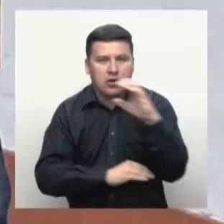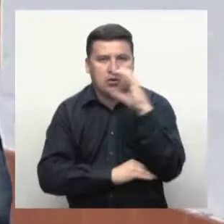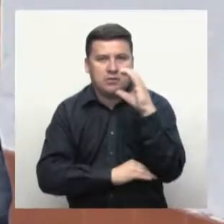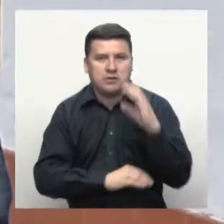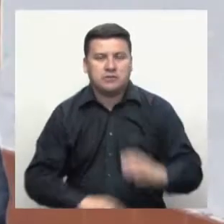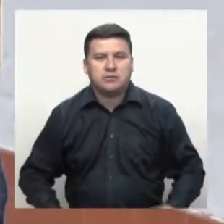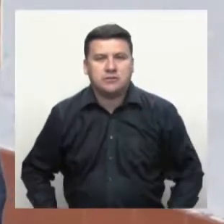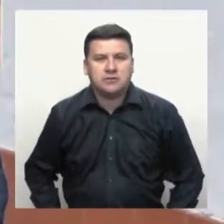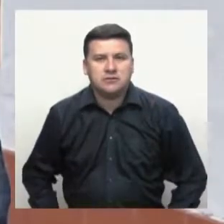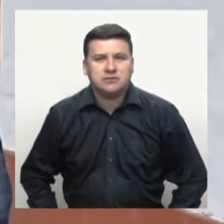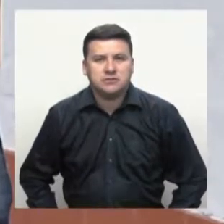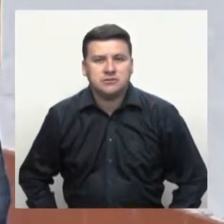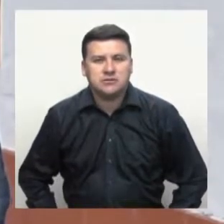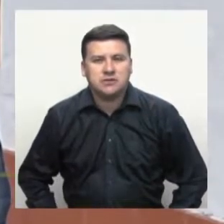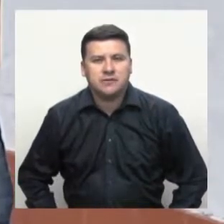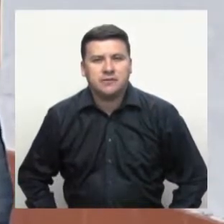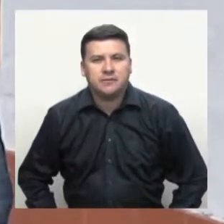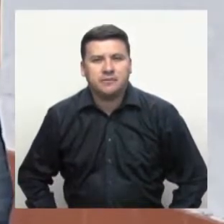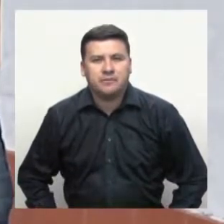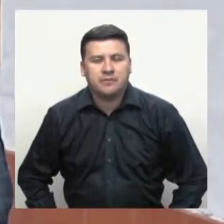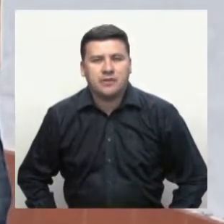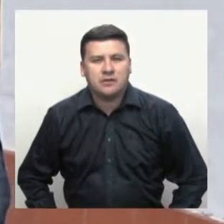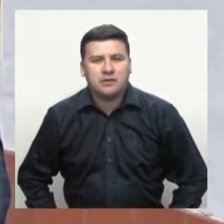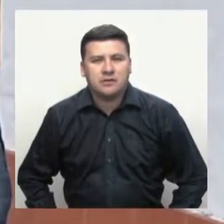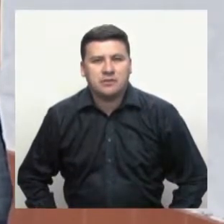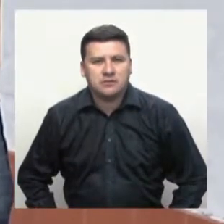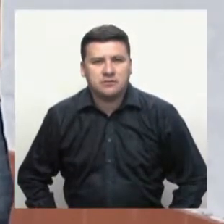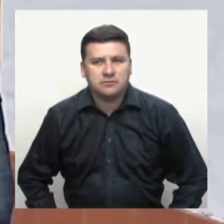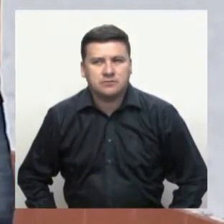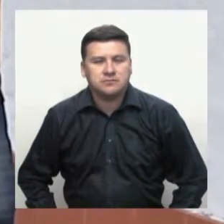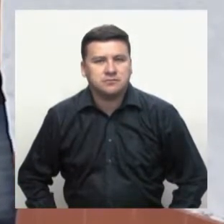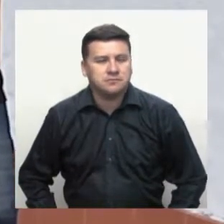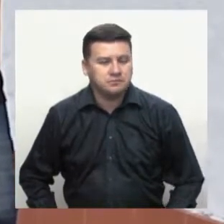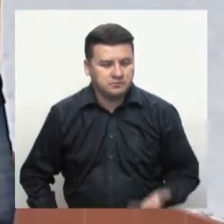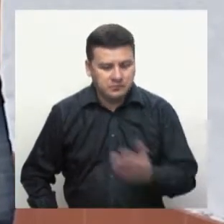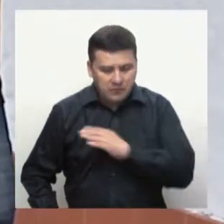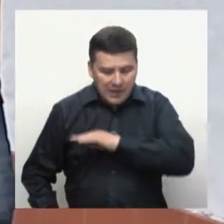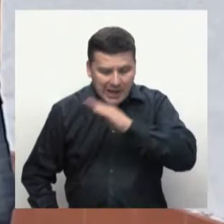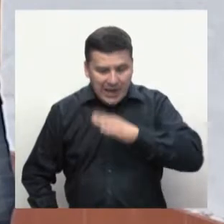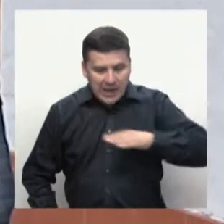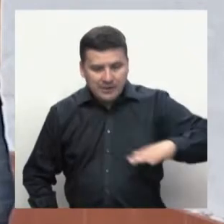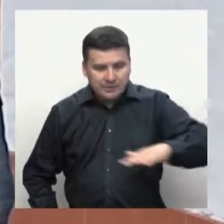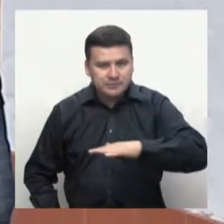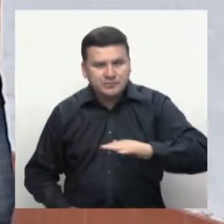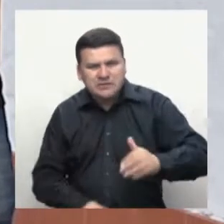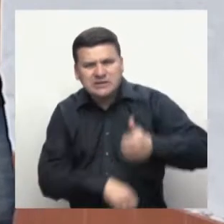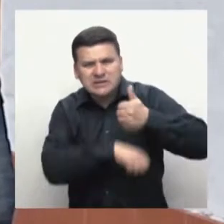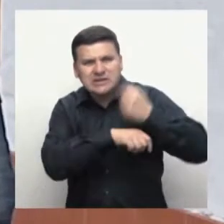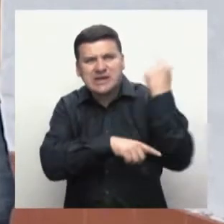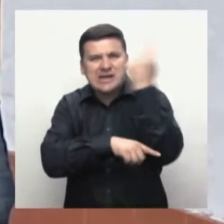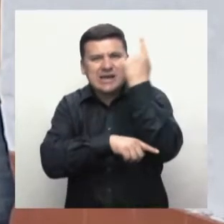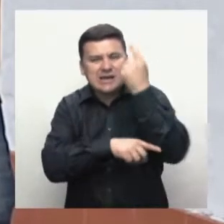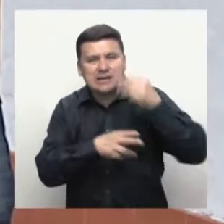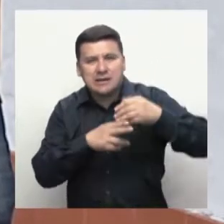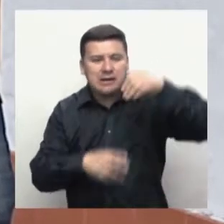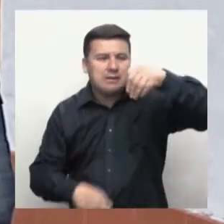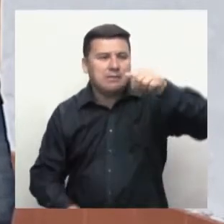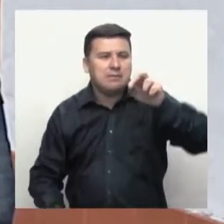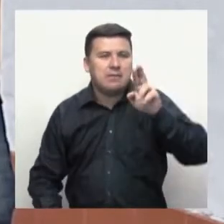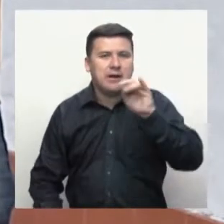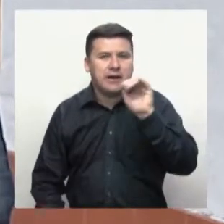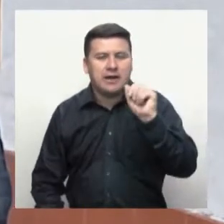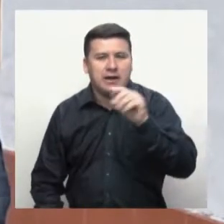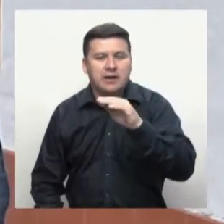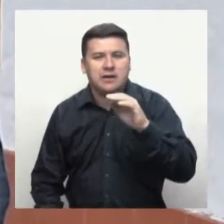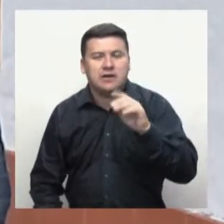Durante su visita al Oriente Antioqueño, la directora general encargada del SENA, María Andrea Nieto, entregó unos cheques de Fondo Emprender, una convocatoria que se